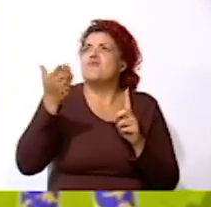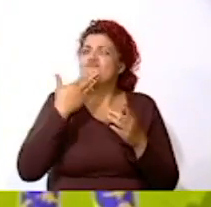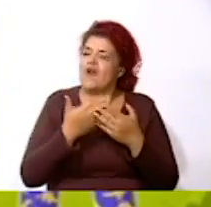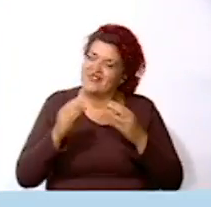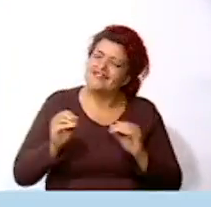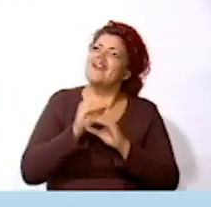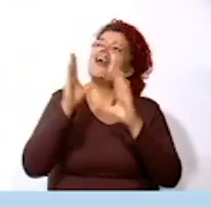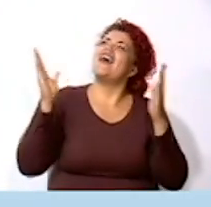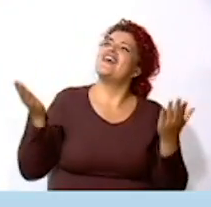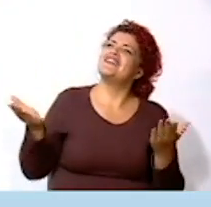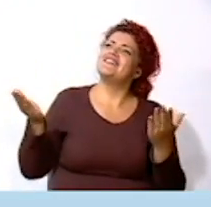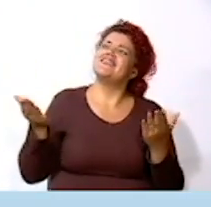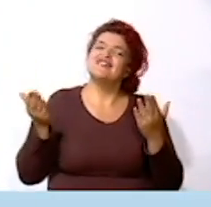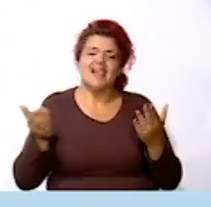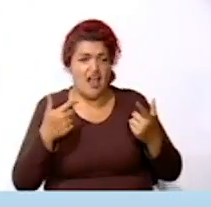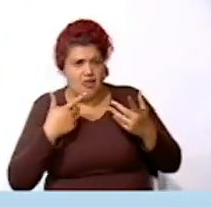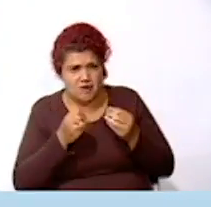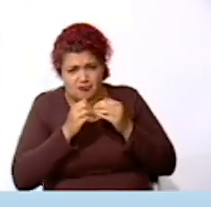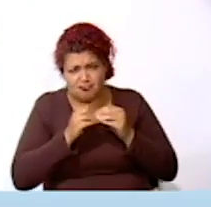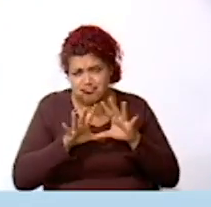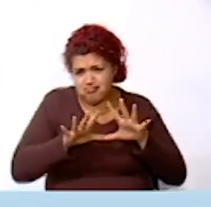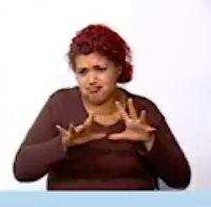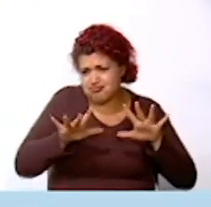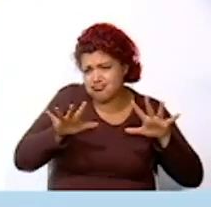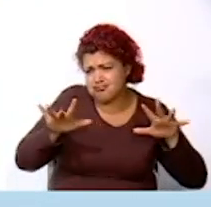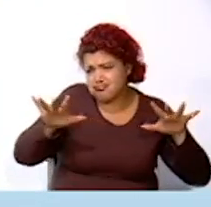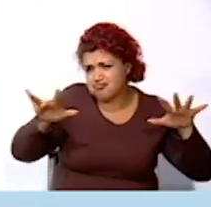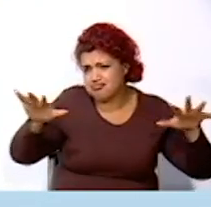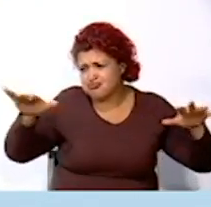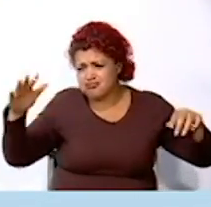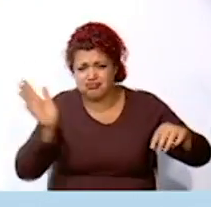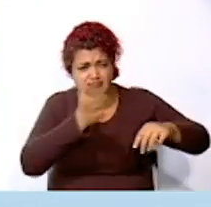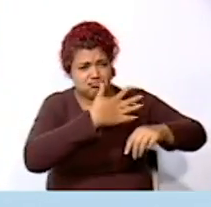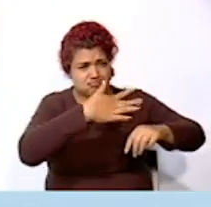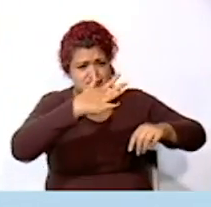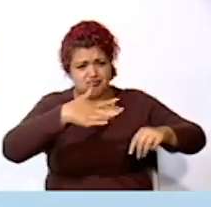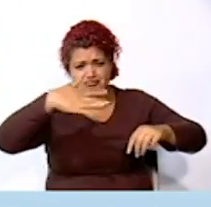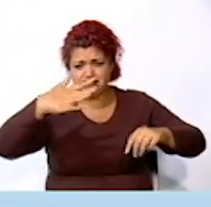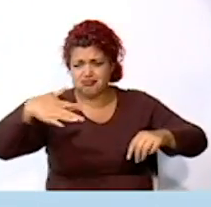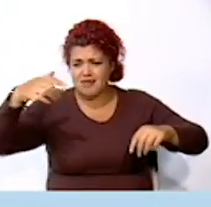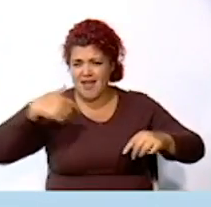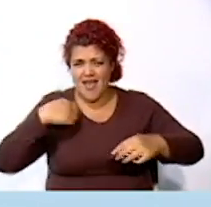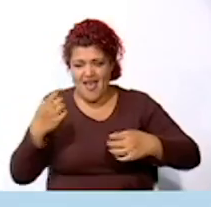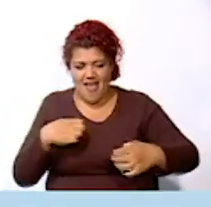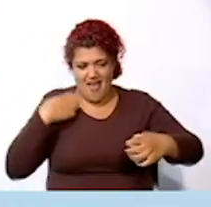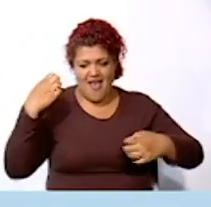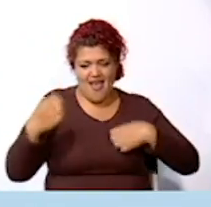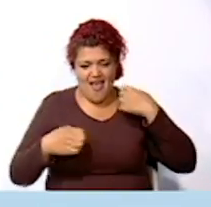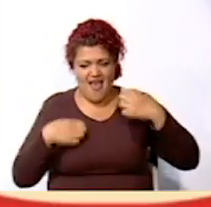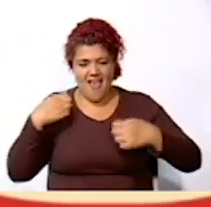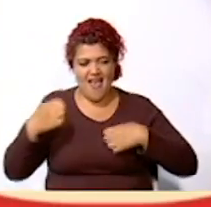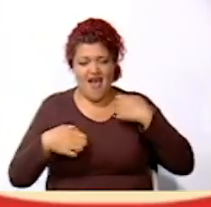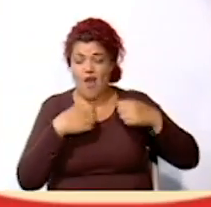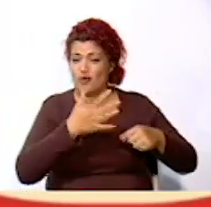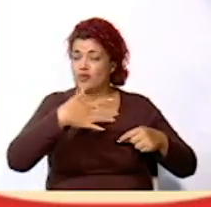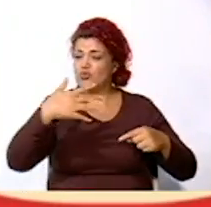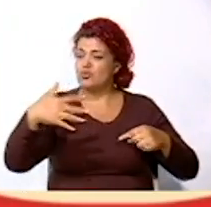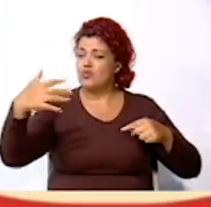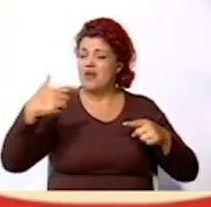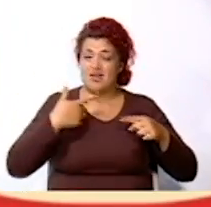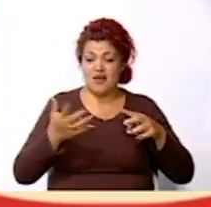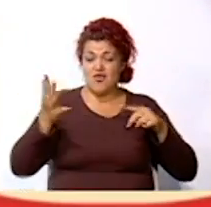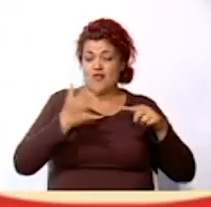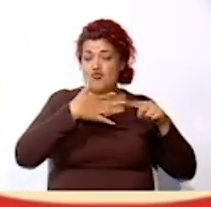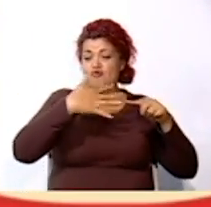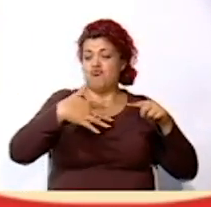día Que se expanda con el viento mi gran emoción Que viajen